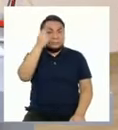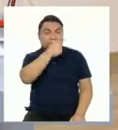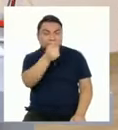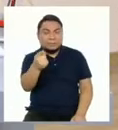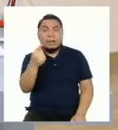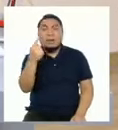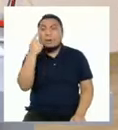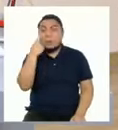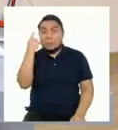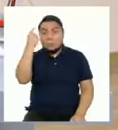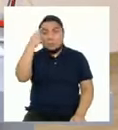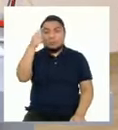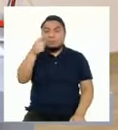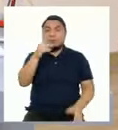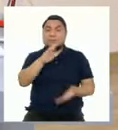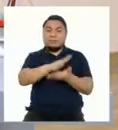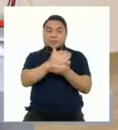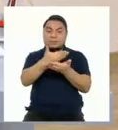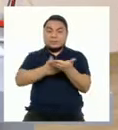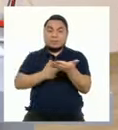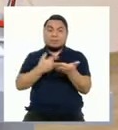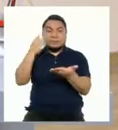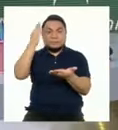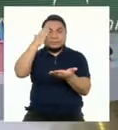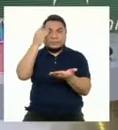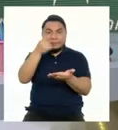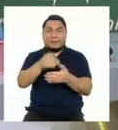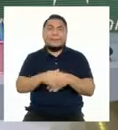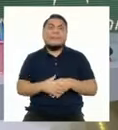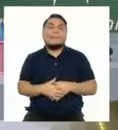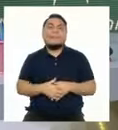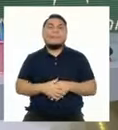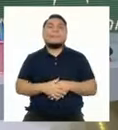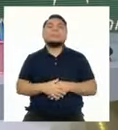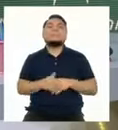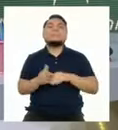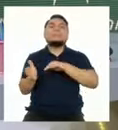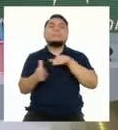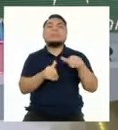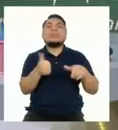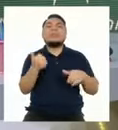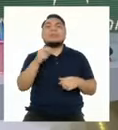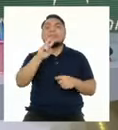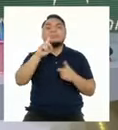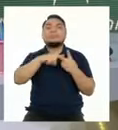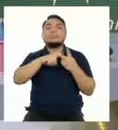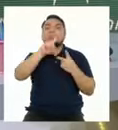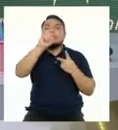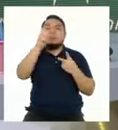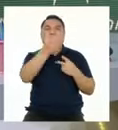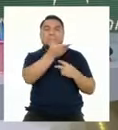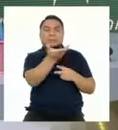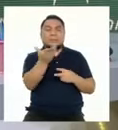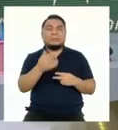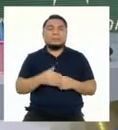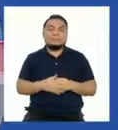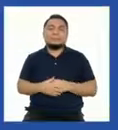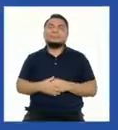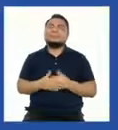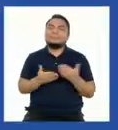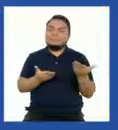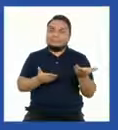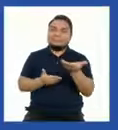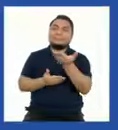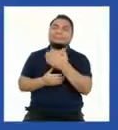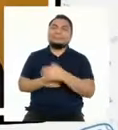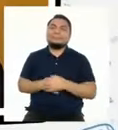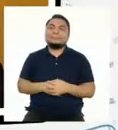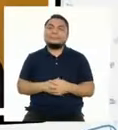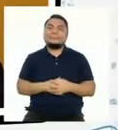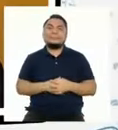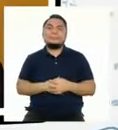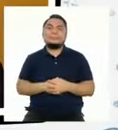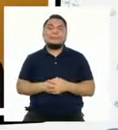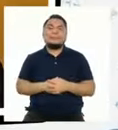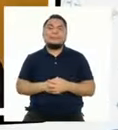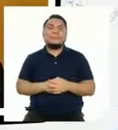ojo con esto en su facturación. Ahora vamos con la segunda pregunta. Adelante video.